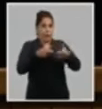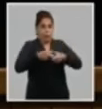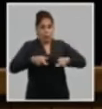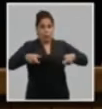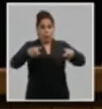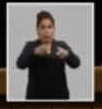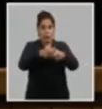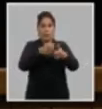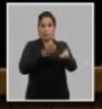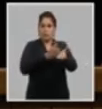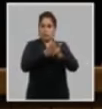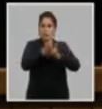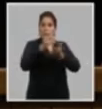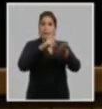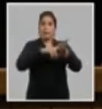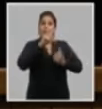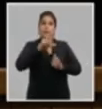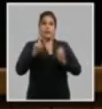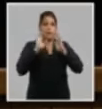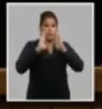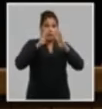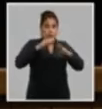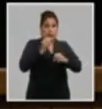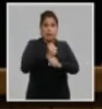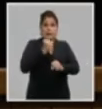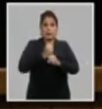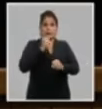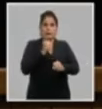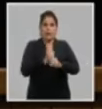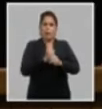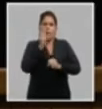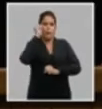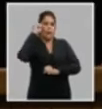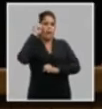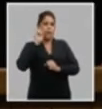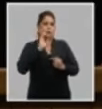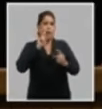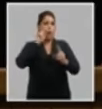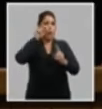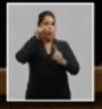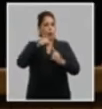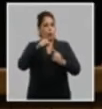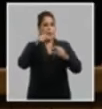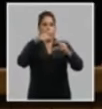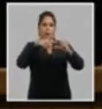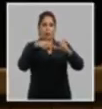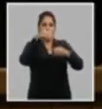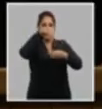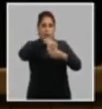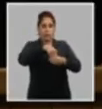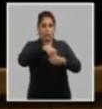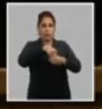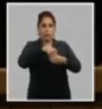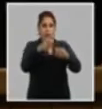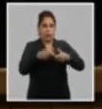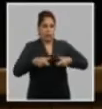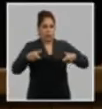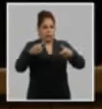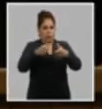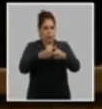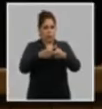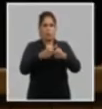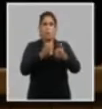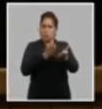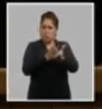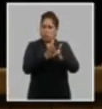condujo al partido a centrar su labor en las ideas y propósitos que ésta contenía alcanzándose